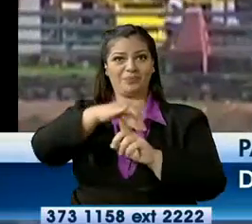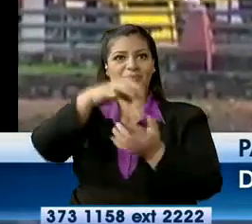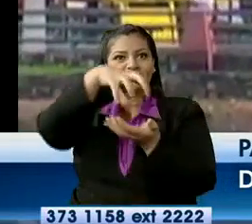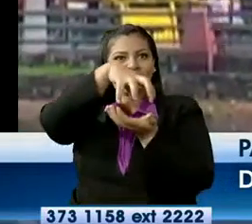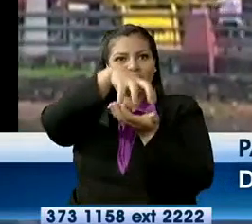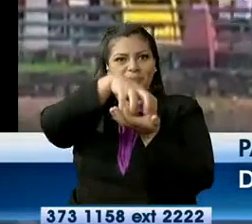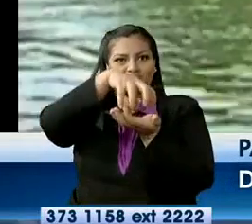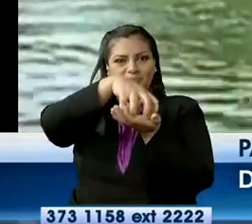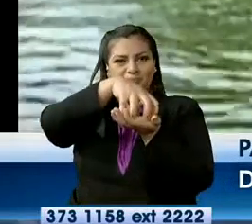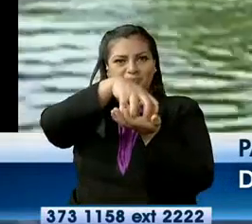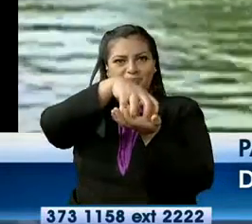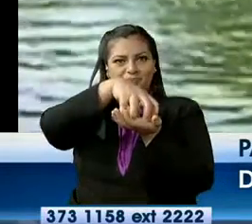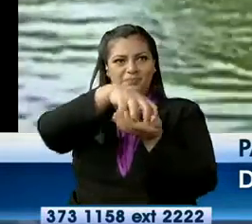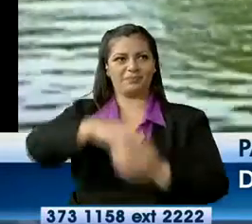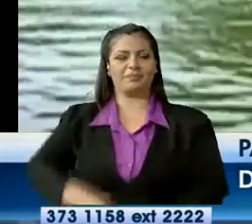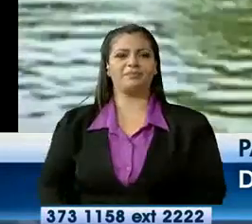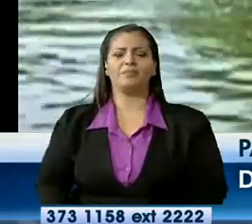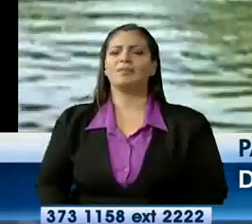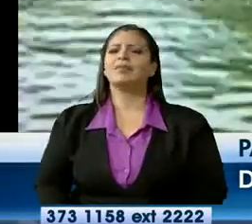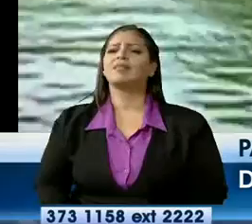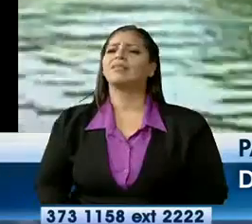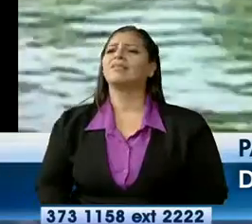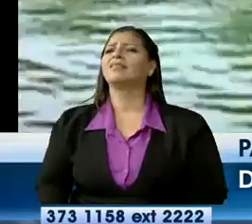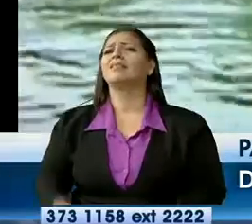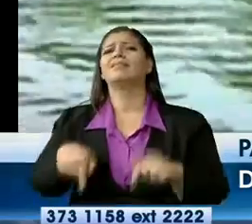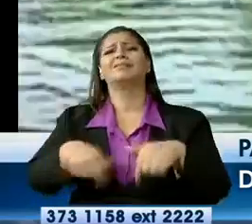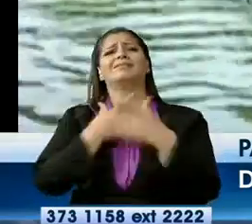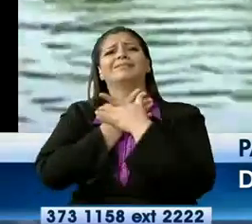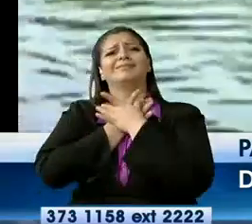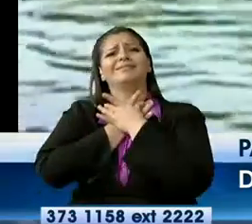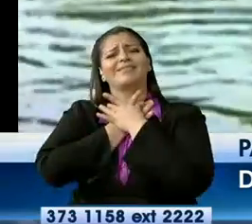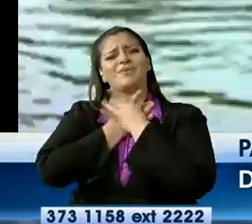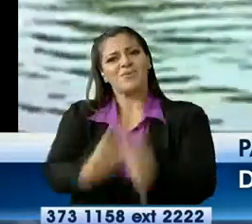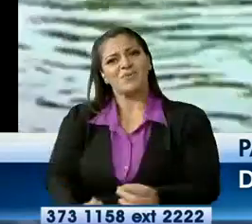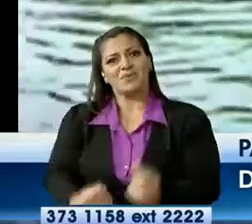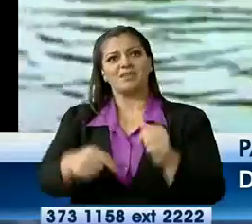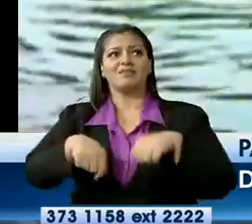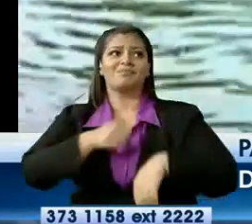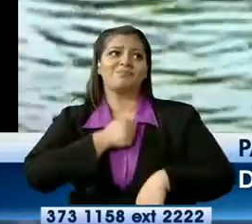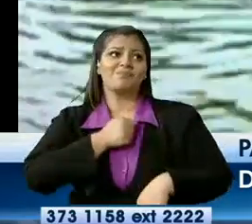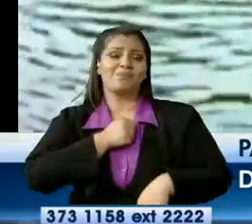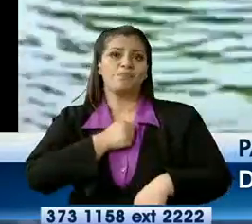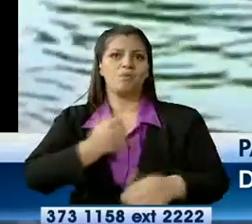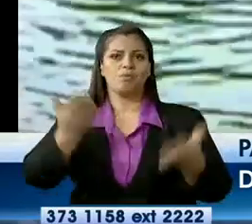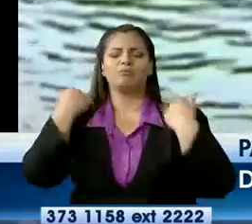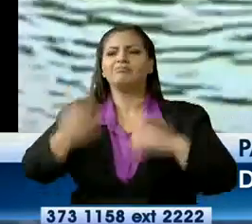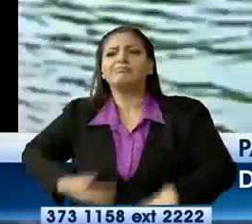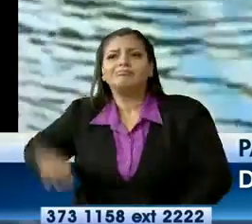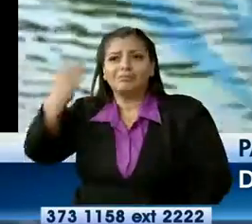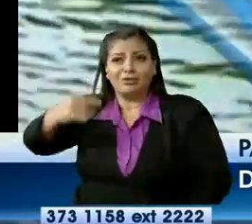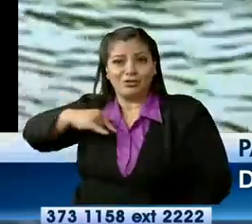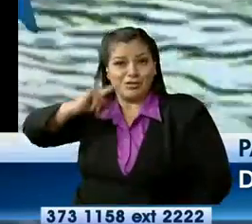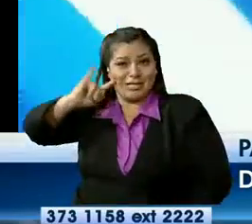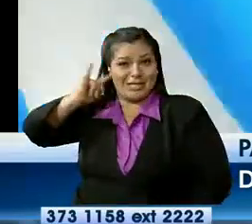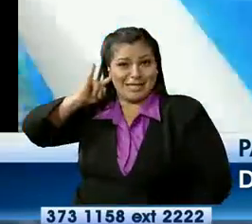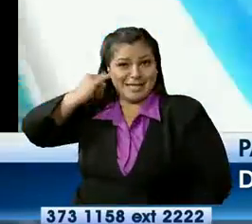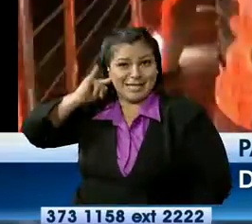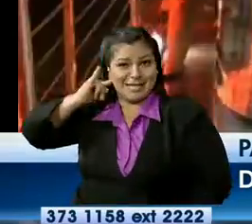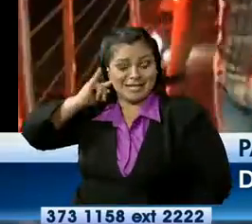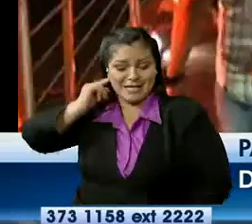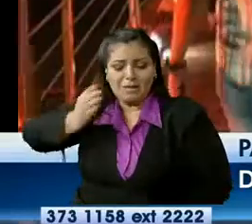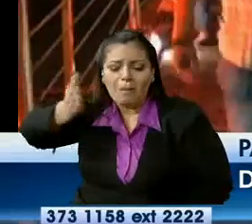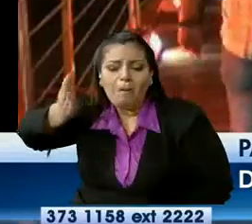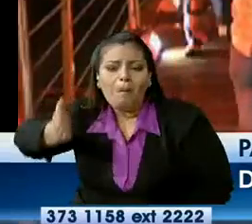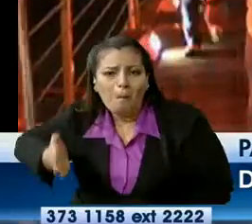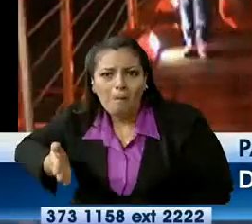visitantes. Me encanta porque es uno de parques más antiguos de Guayaquil. Yo siempre he venido desde niña, ahora vengo con mis niños a divertirme.